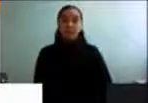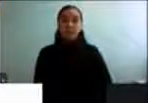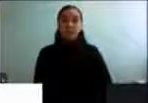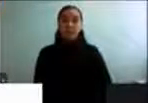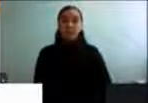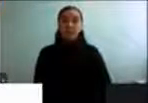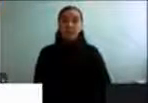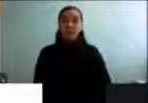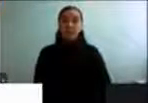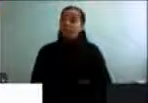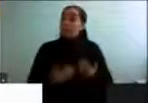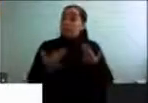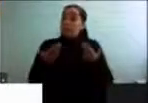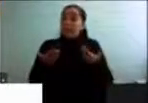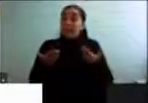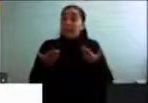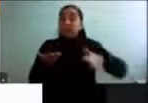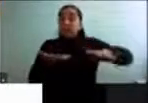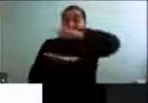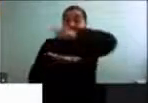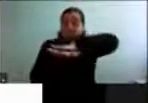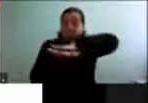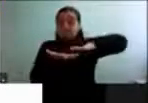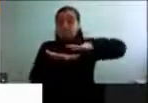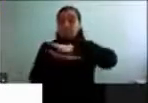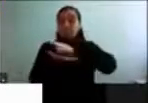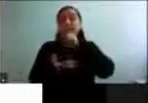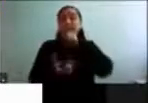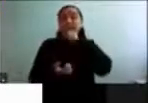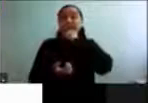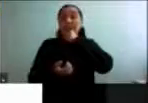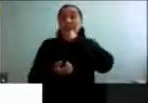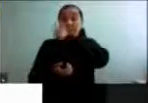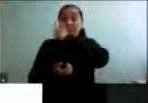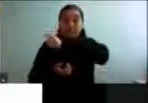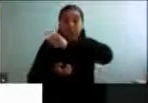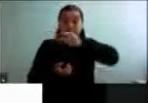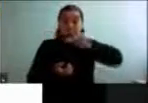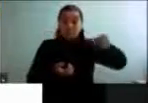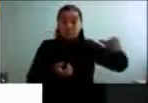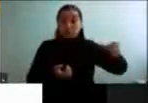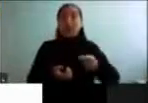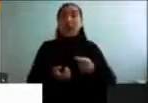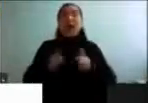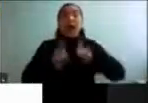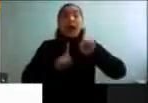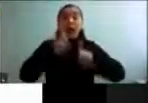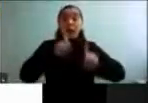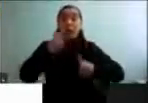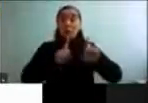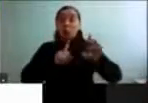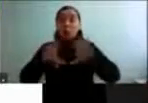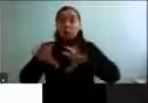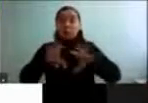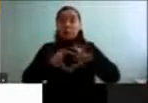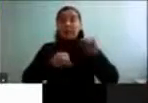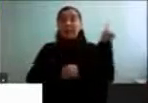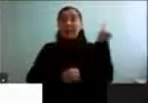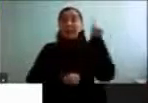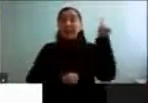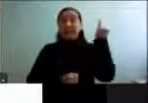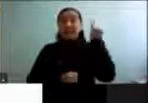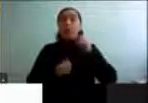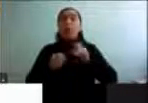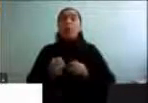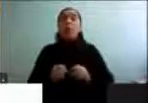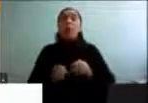Entonces, en este contexto de envejecimiento de la población, es que algunos organismos internacionales, como la Organización Mundial